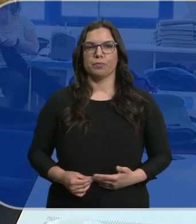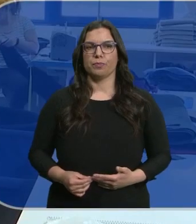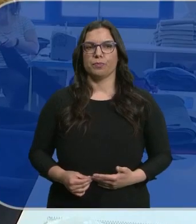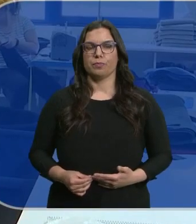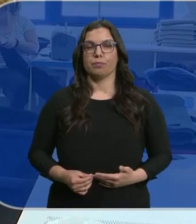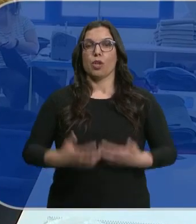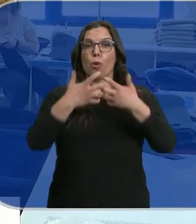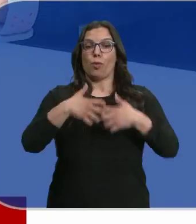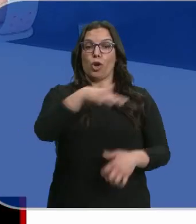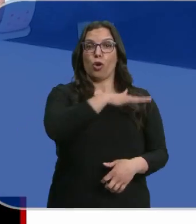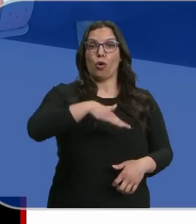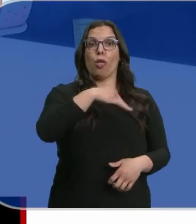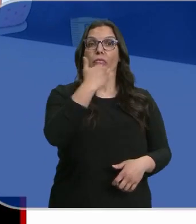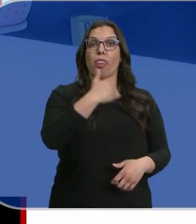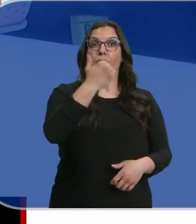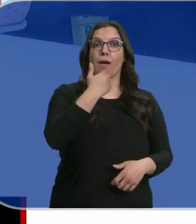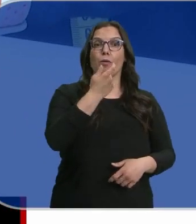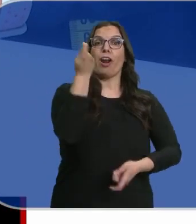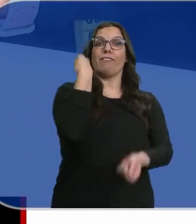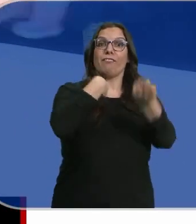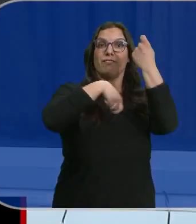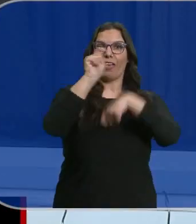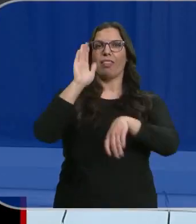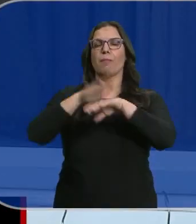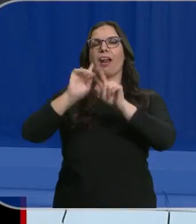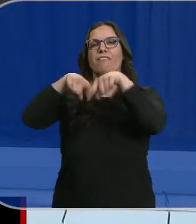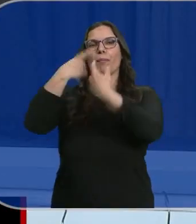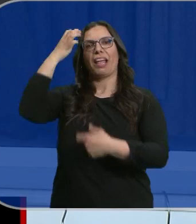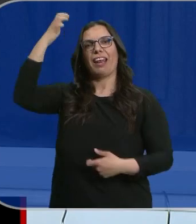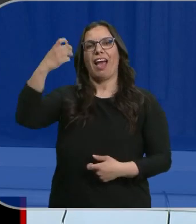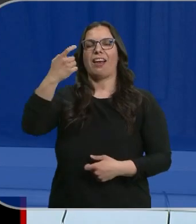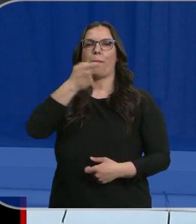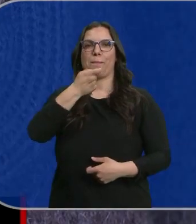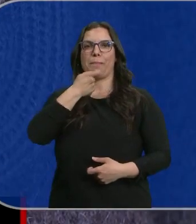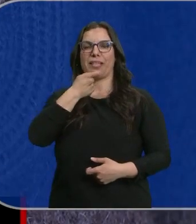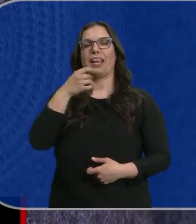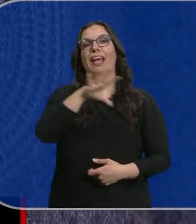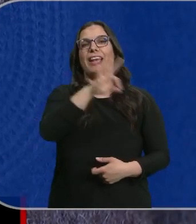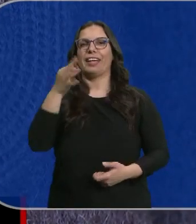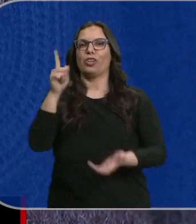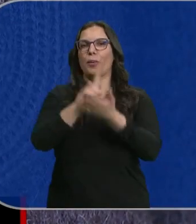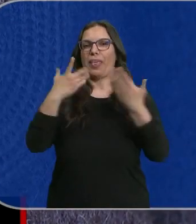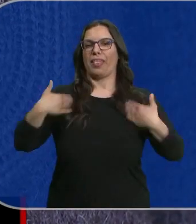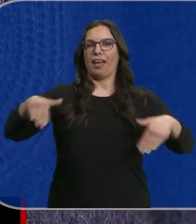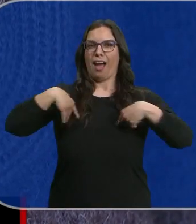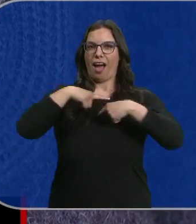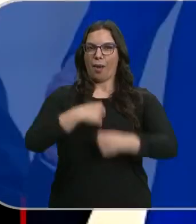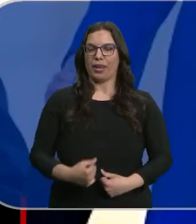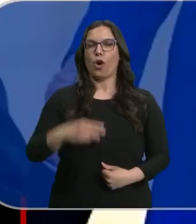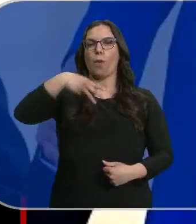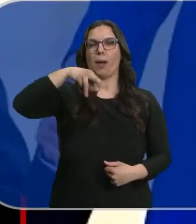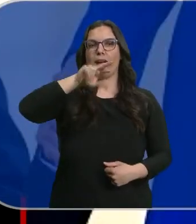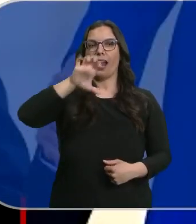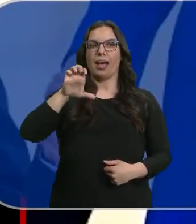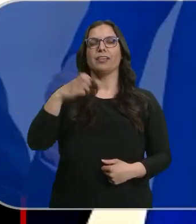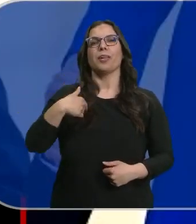De un polígono zamorano al Palacio de Windsor, la familia real británica vuelve a elegir los abrigos de Marae. Es una de las prendas favoritas de